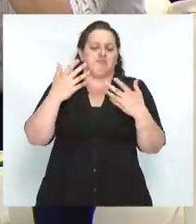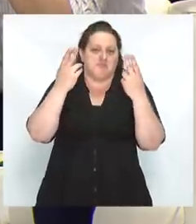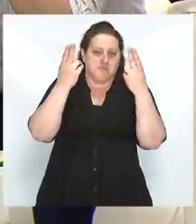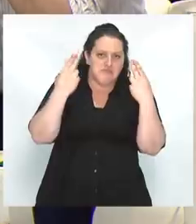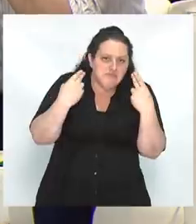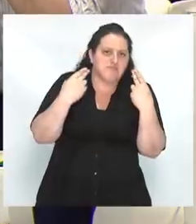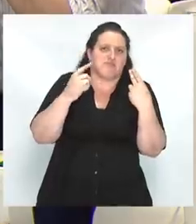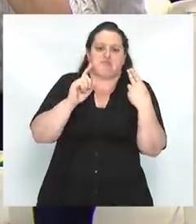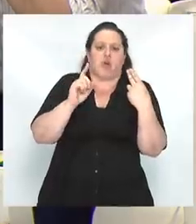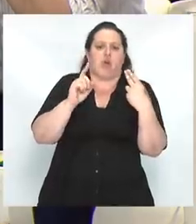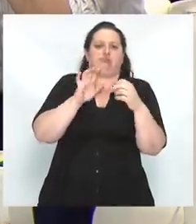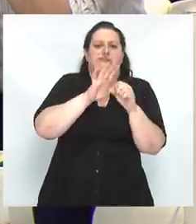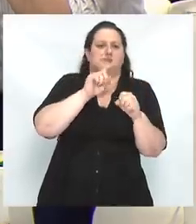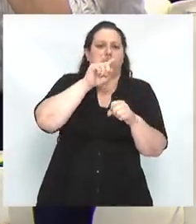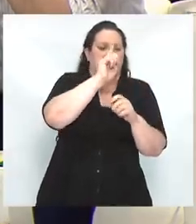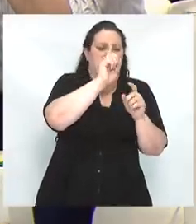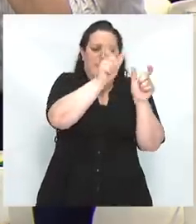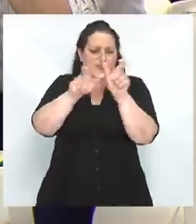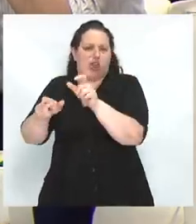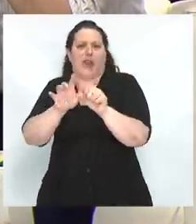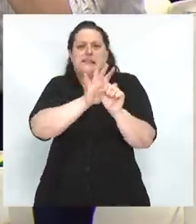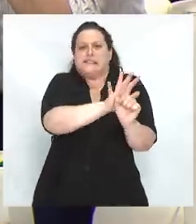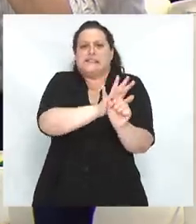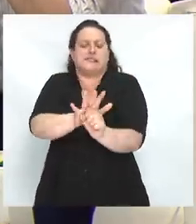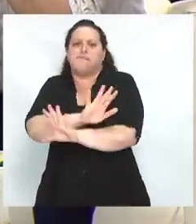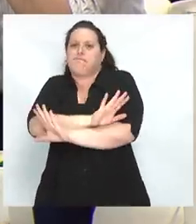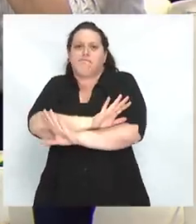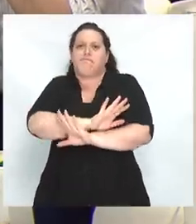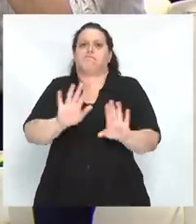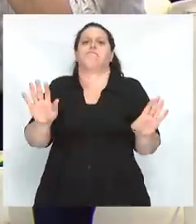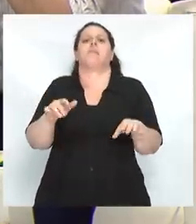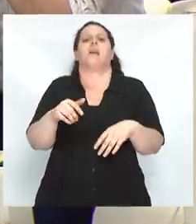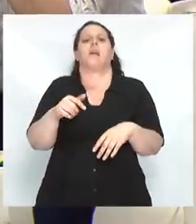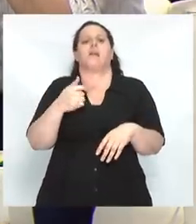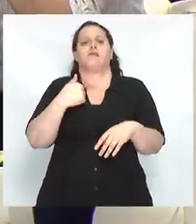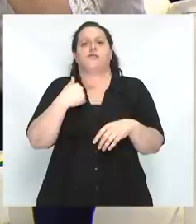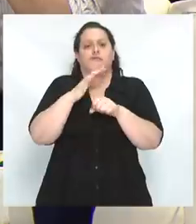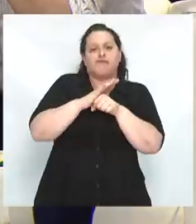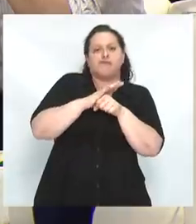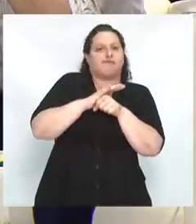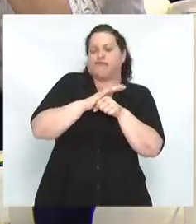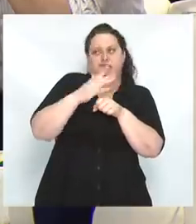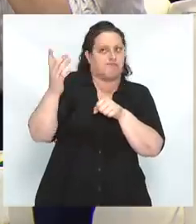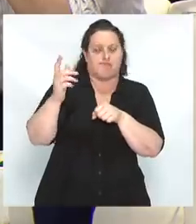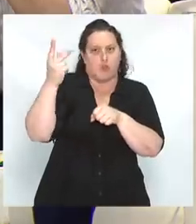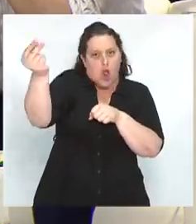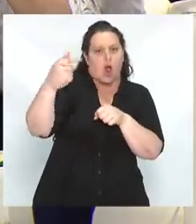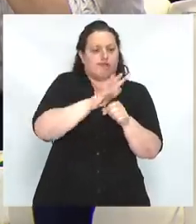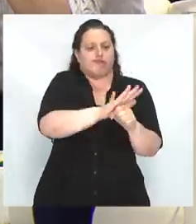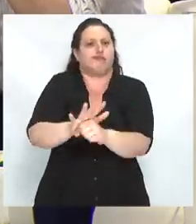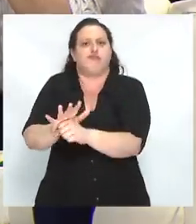a los demás. En ese precepto, fijaos, de quien no se deja humillar y no humilla a los demás está creo que